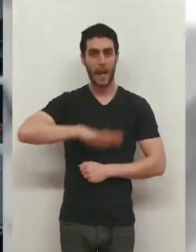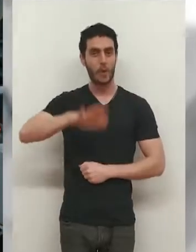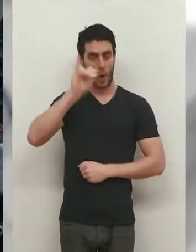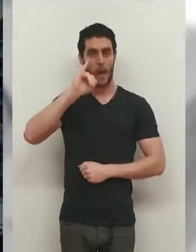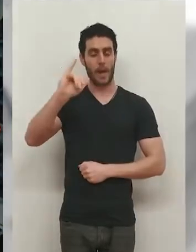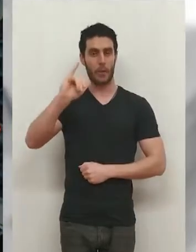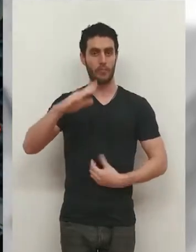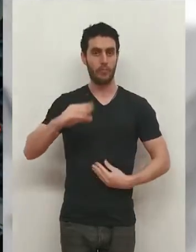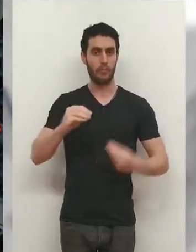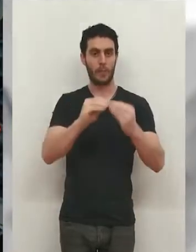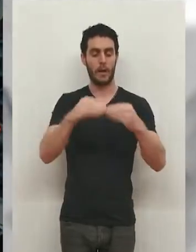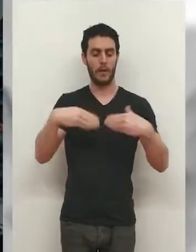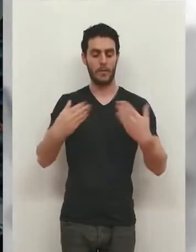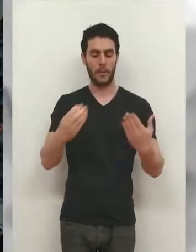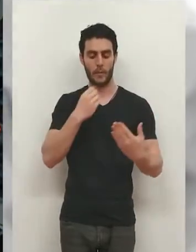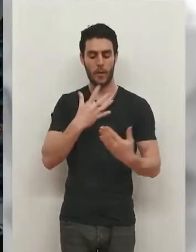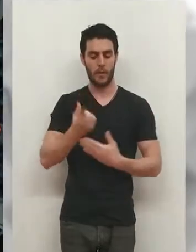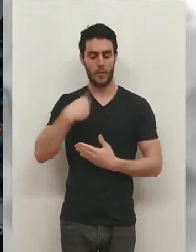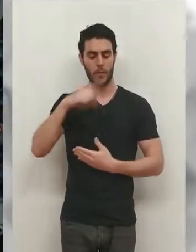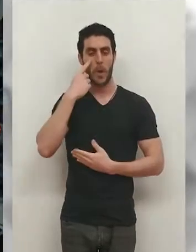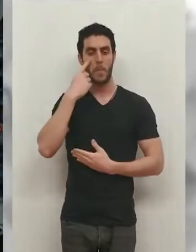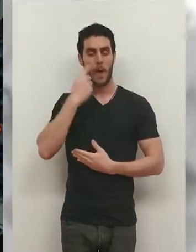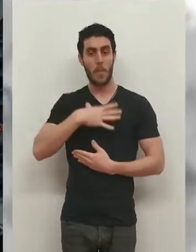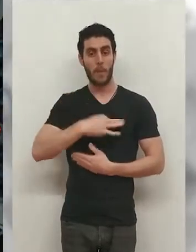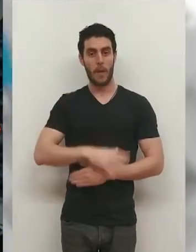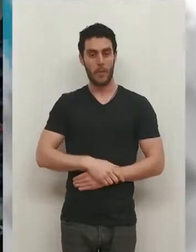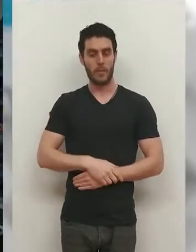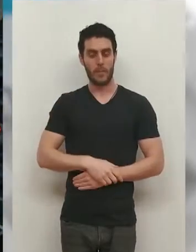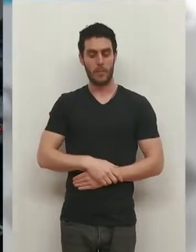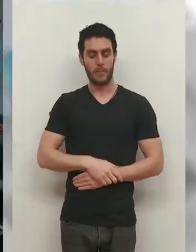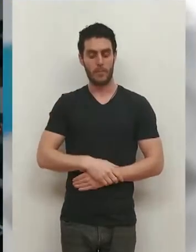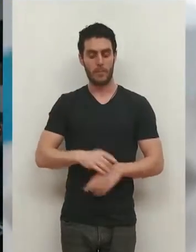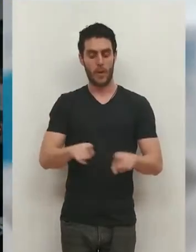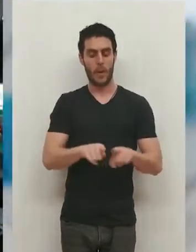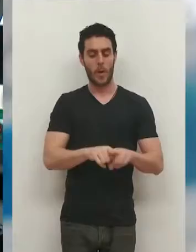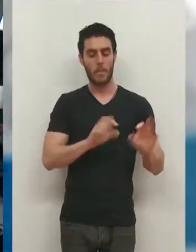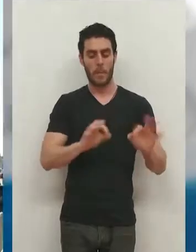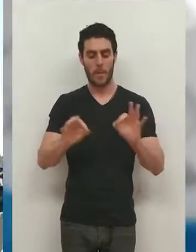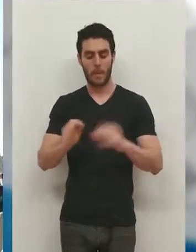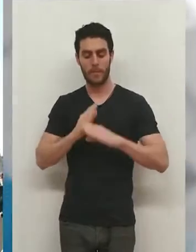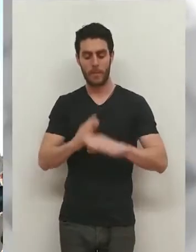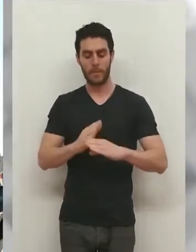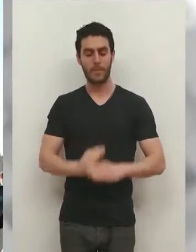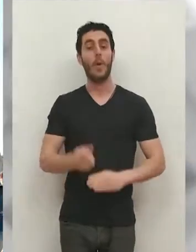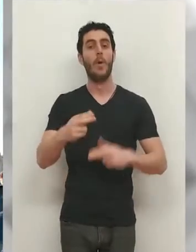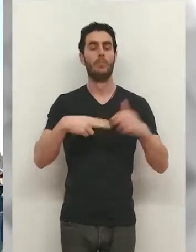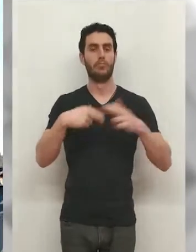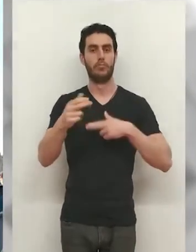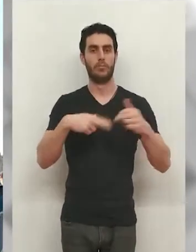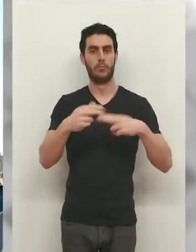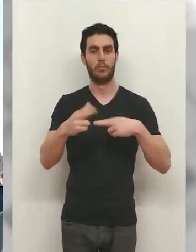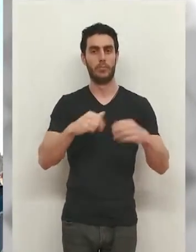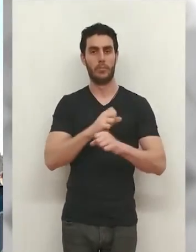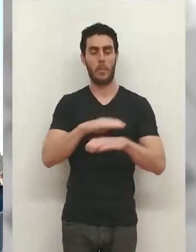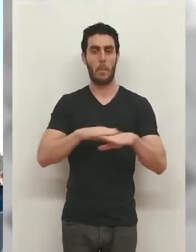del diario La Rioja y van, como podemos ver, de acuerdo a la planificación establecida. Una intervención